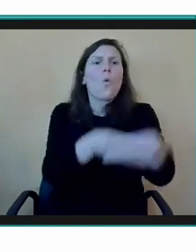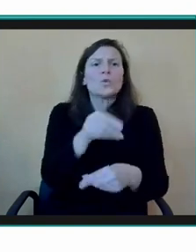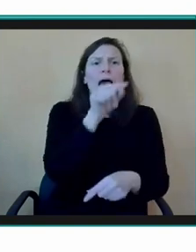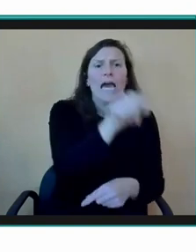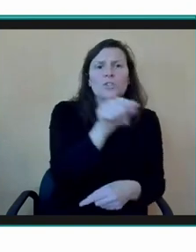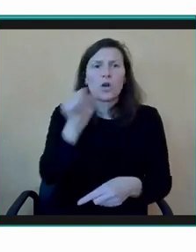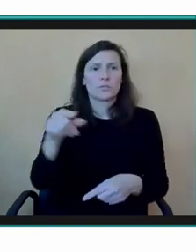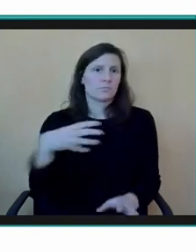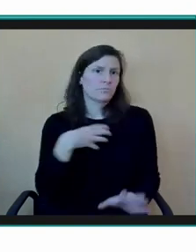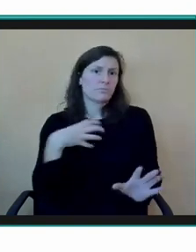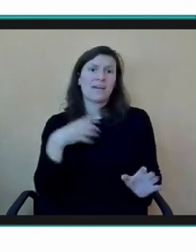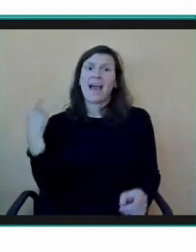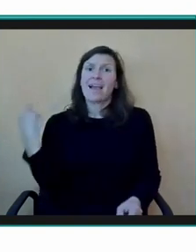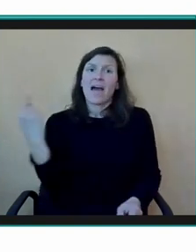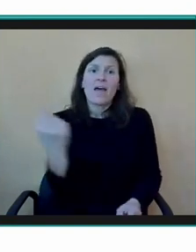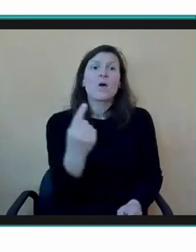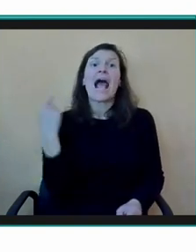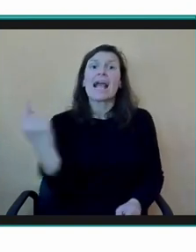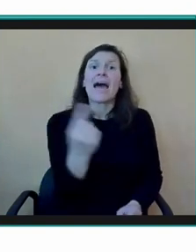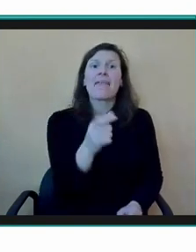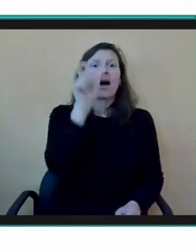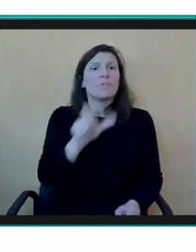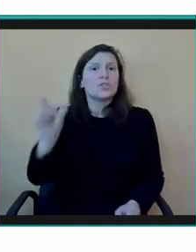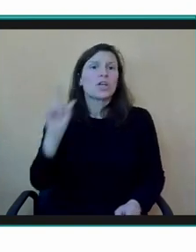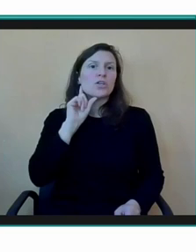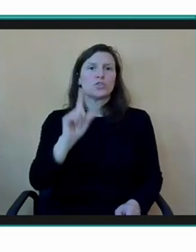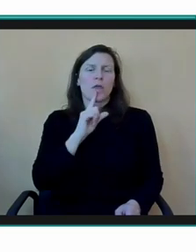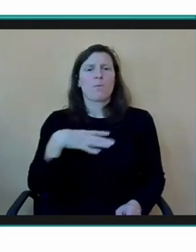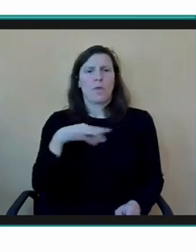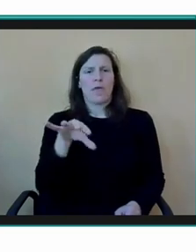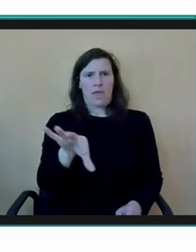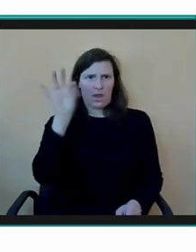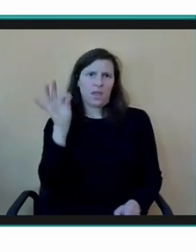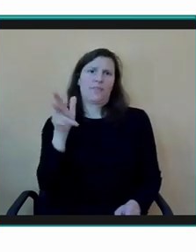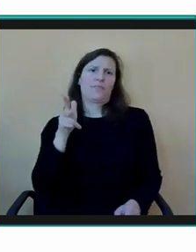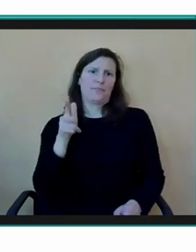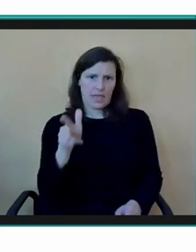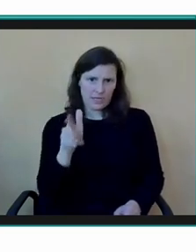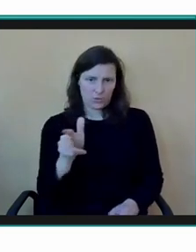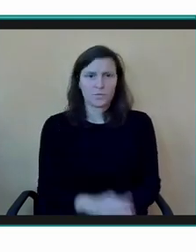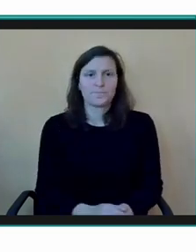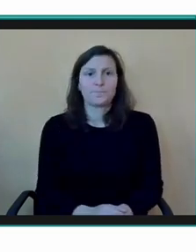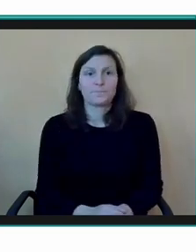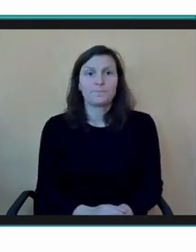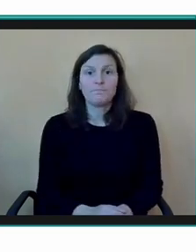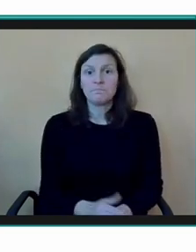ámbitos clave como puede ser el educativo. También hace apenas un mes